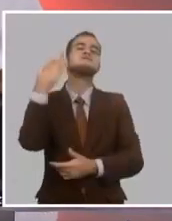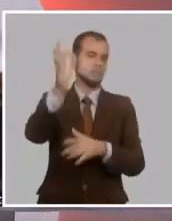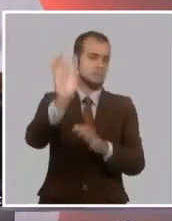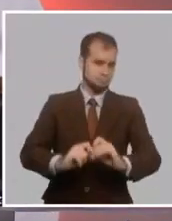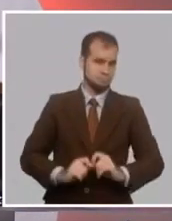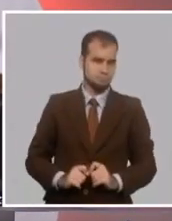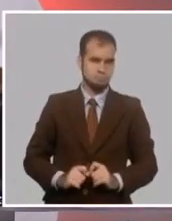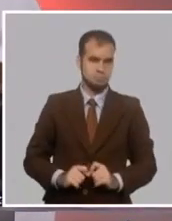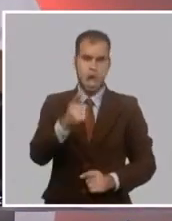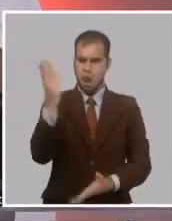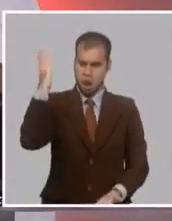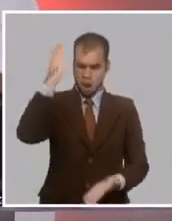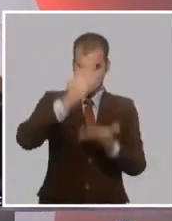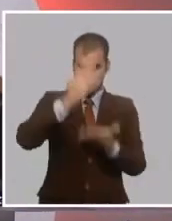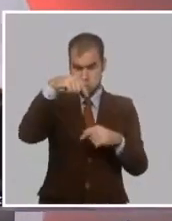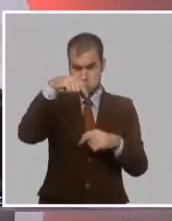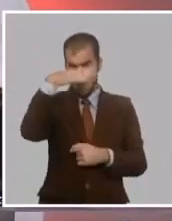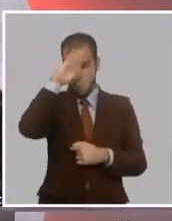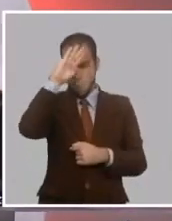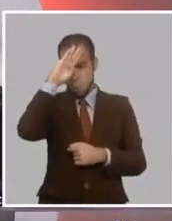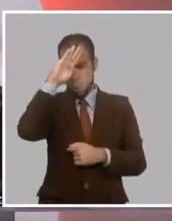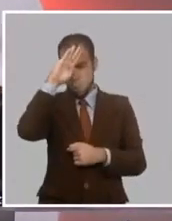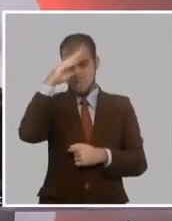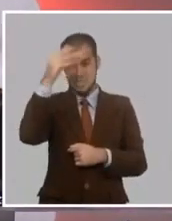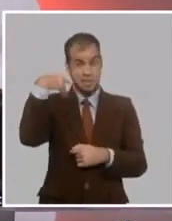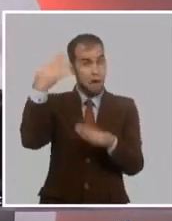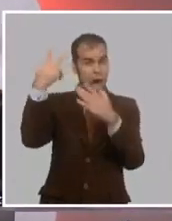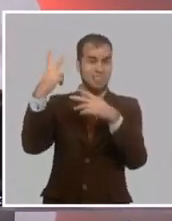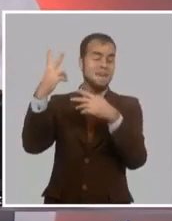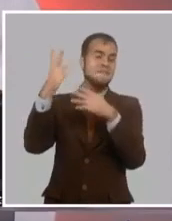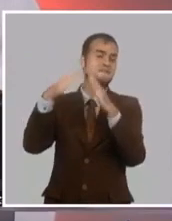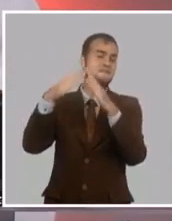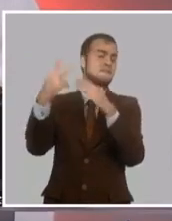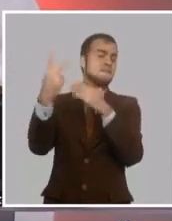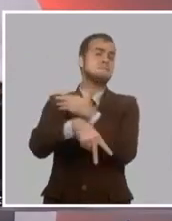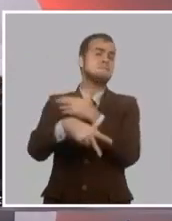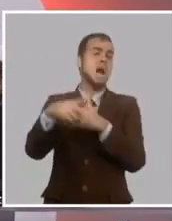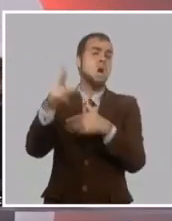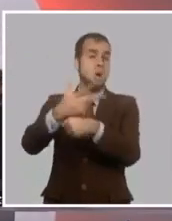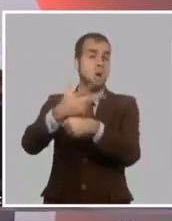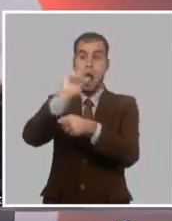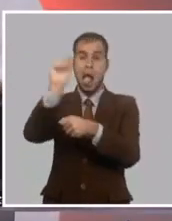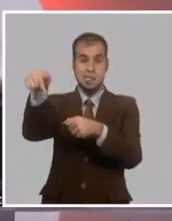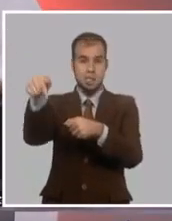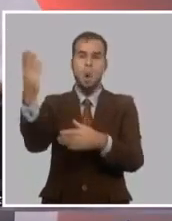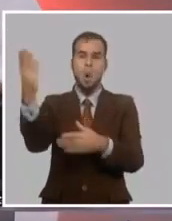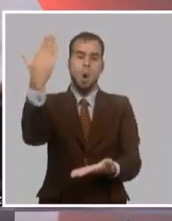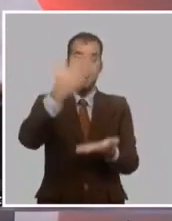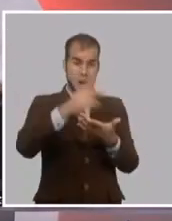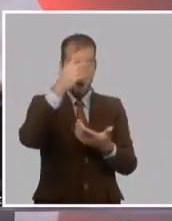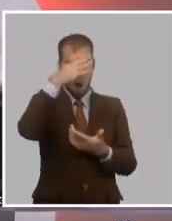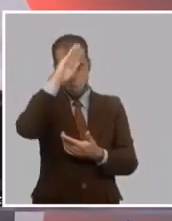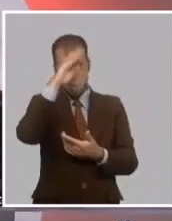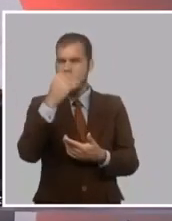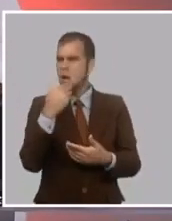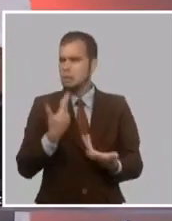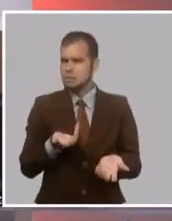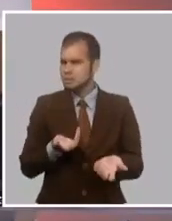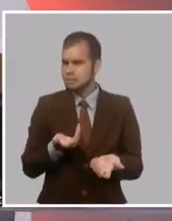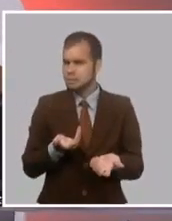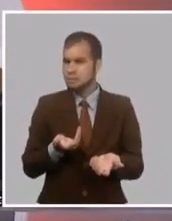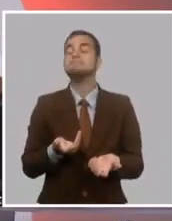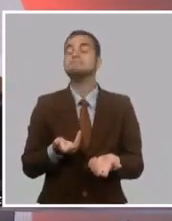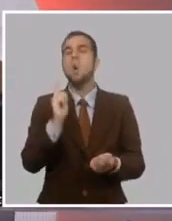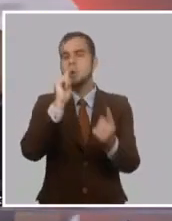porque se sentía en el deber de que si él convocó a la guerra, como le dijo a alguno de sus amigos en una carta, él tenía también que estar presente en ella, sino para